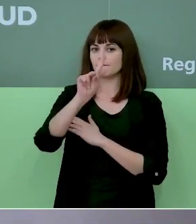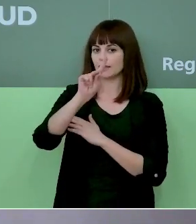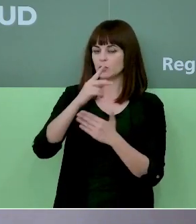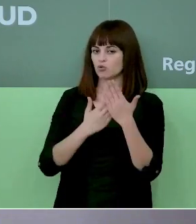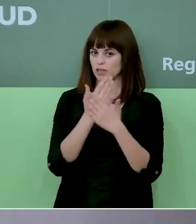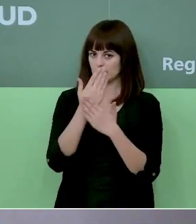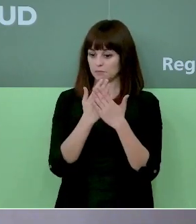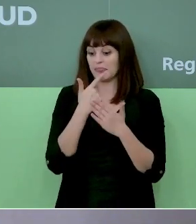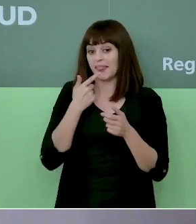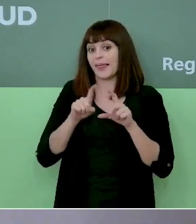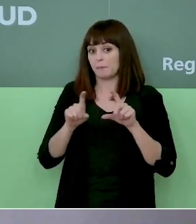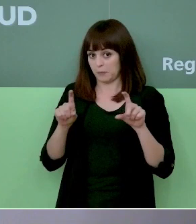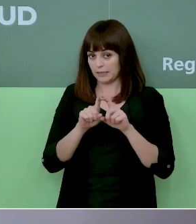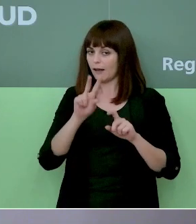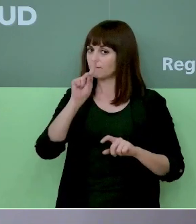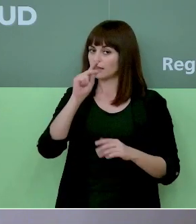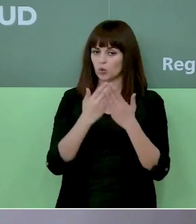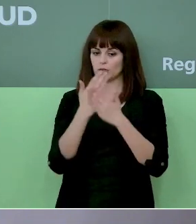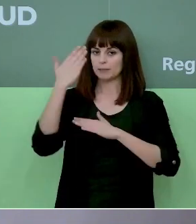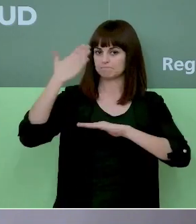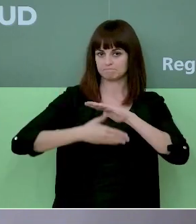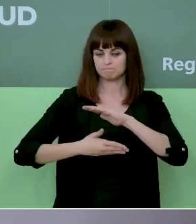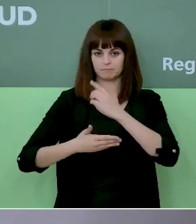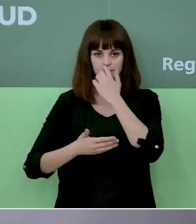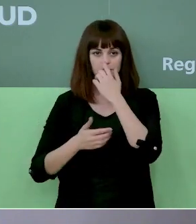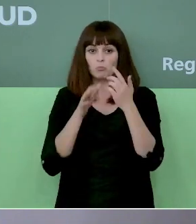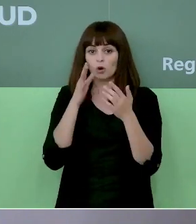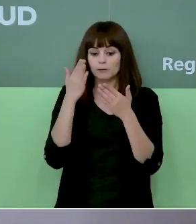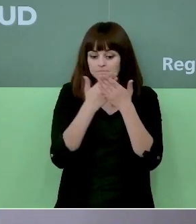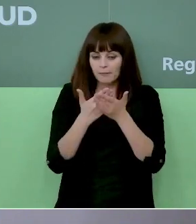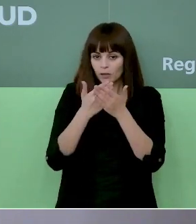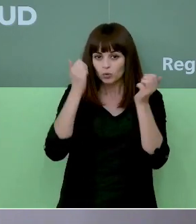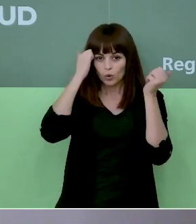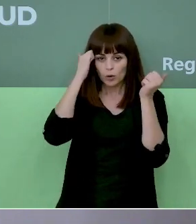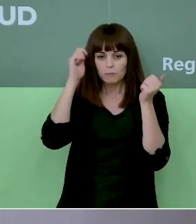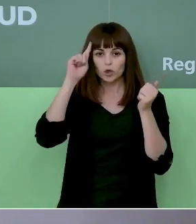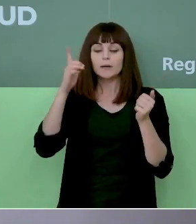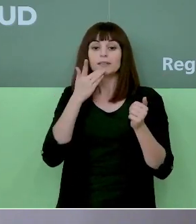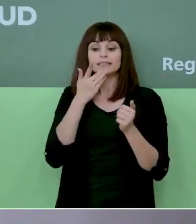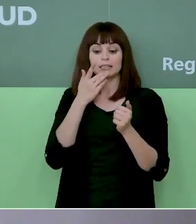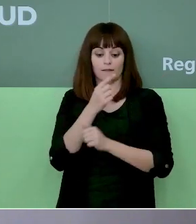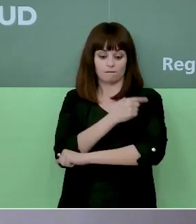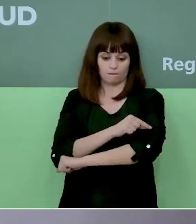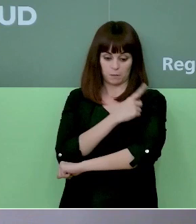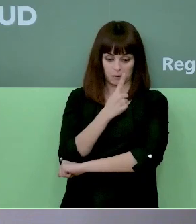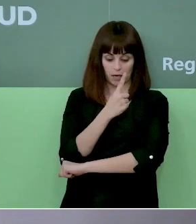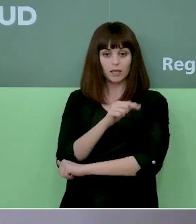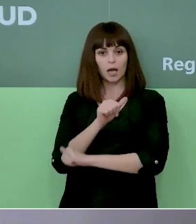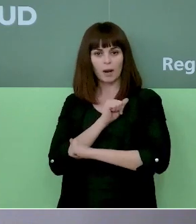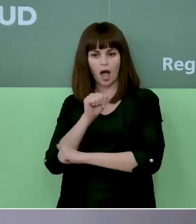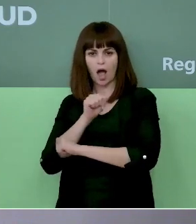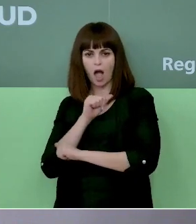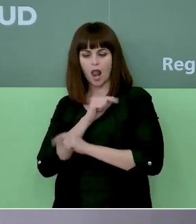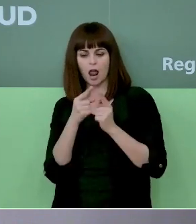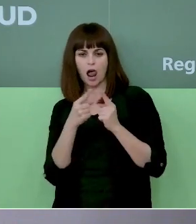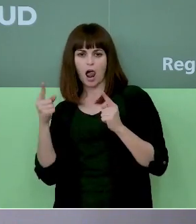ellos de nuevo no hay estudios que demuestran la eficacia de la segunda dosis más allá de ese plazo. Entonces ¿en base a